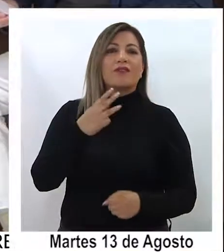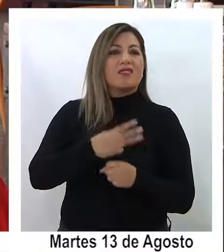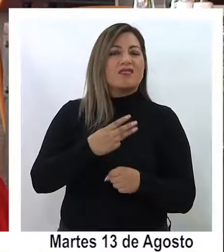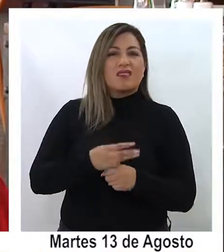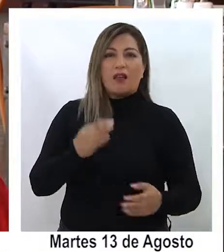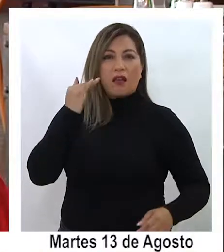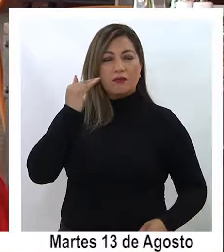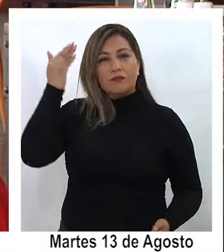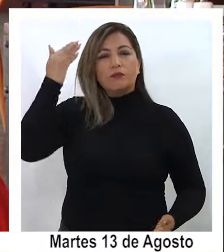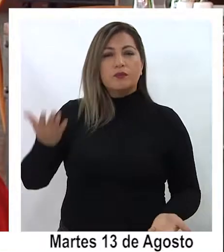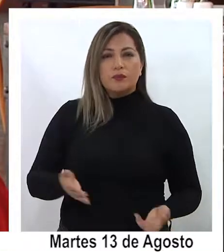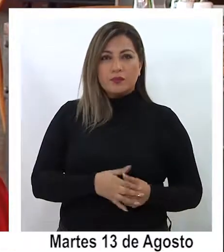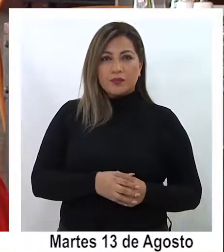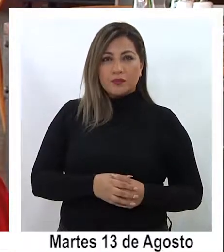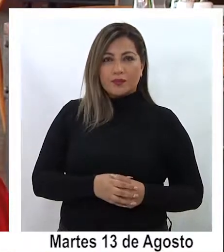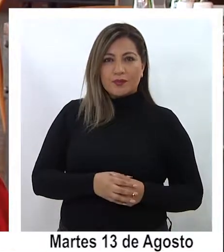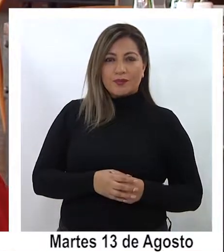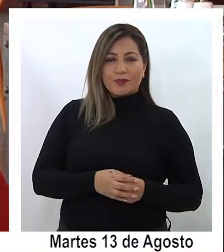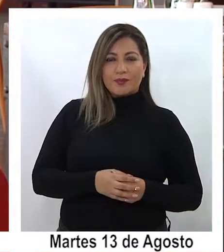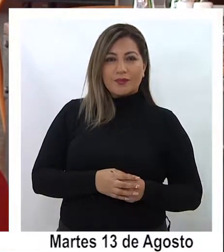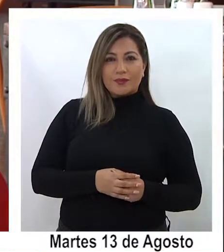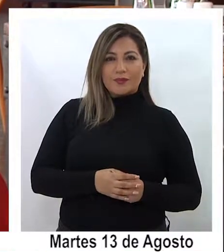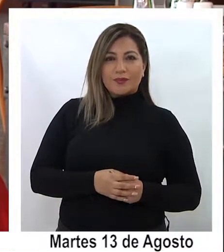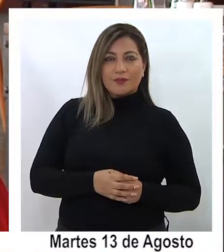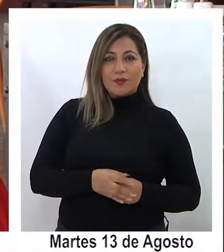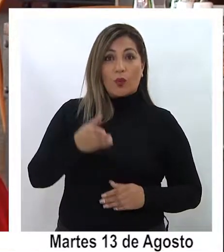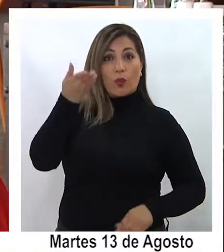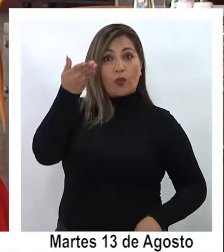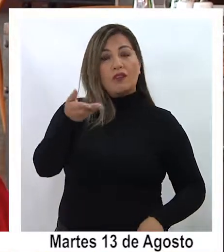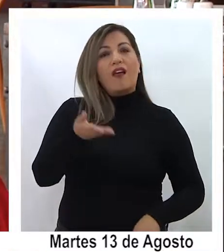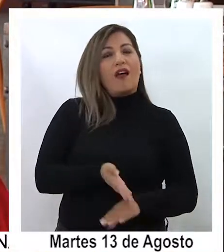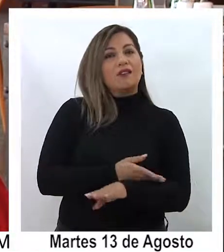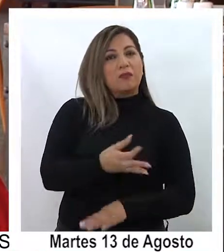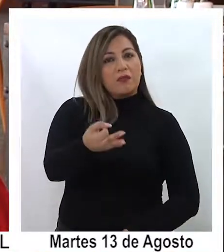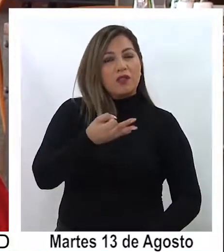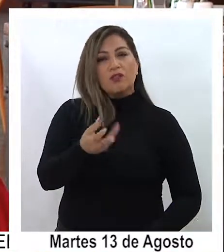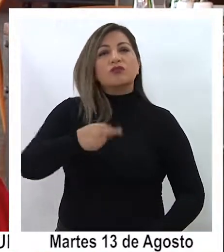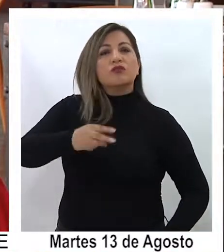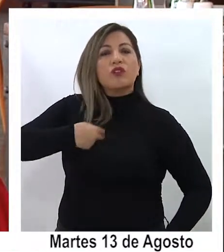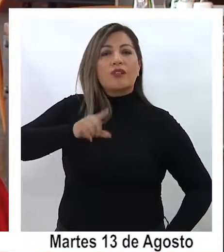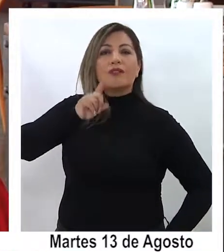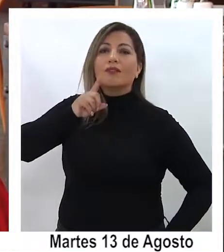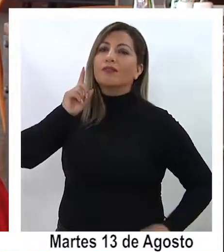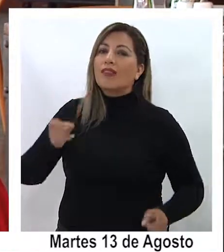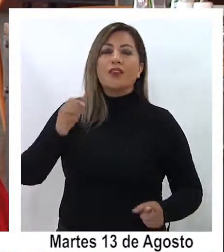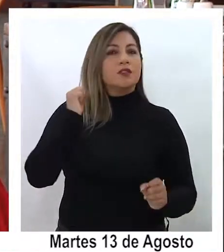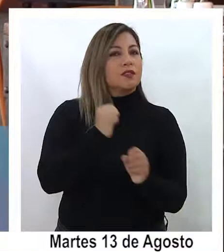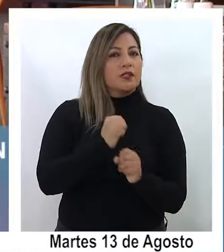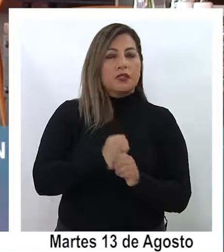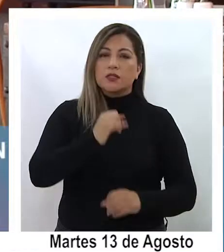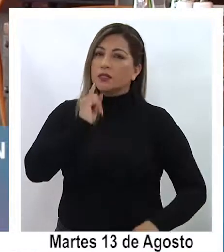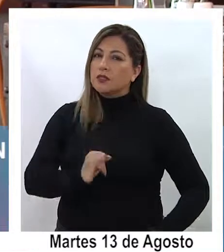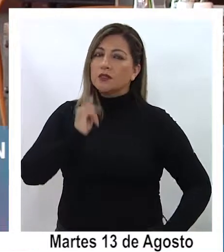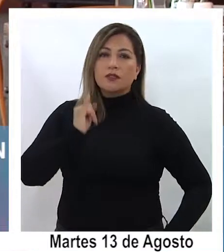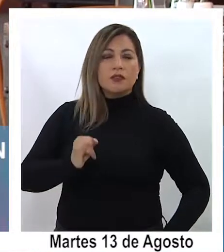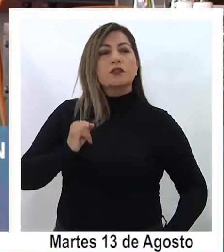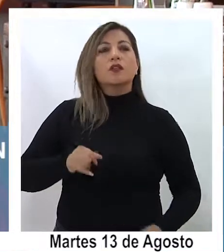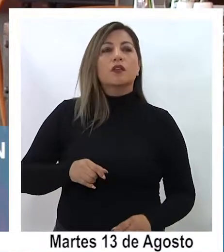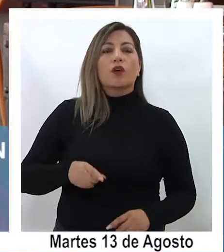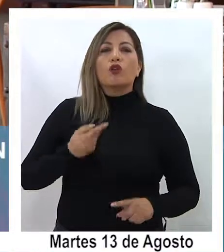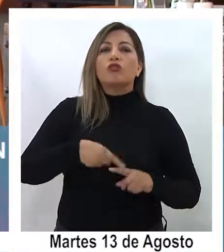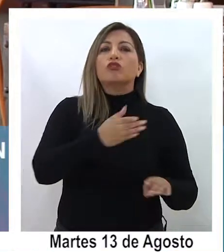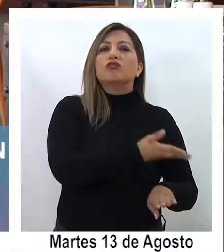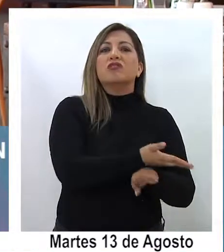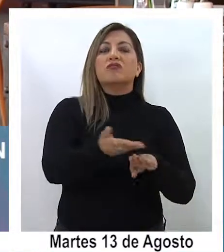¿de qué se trata eso? bueno como mencionaba previamente nosotros tenemos que trabajar sí o sí con el resto de los